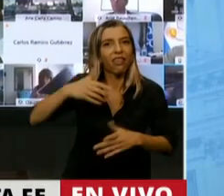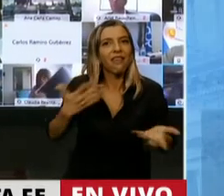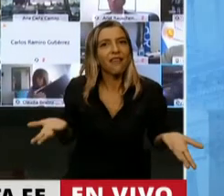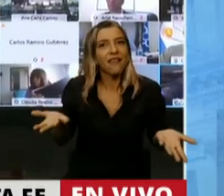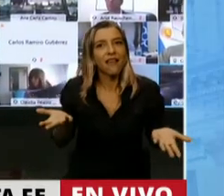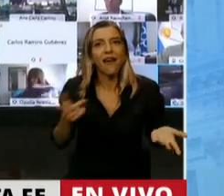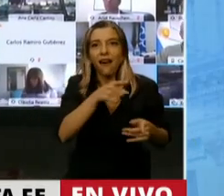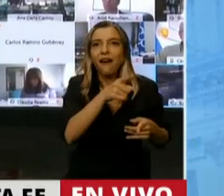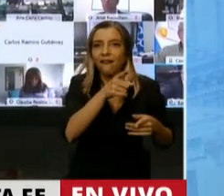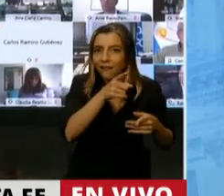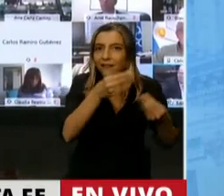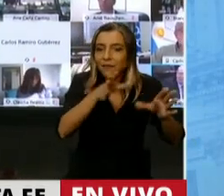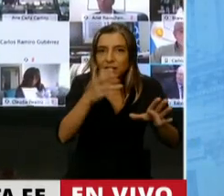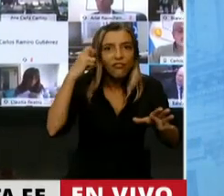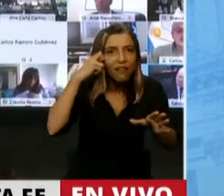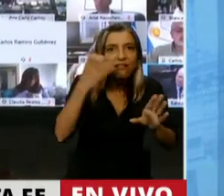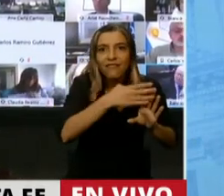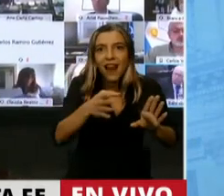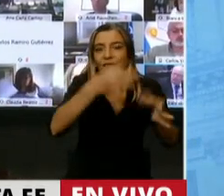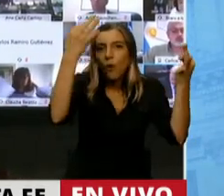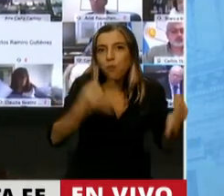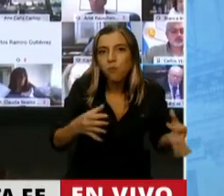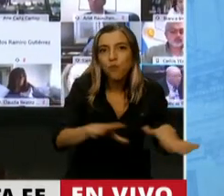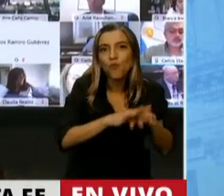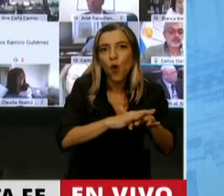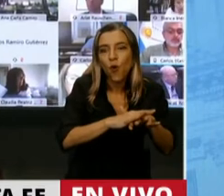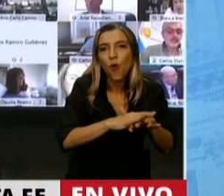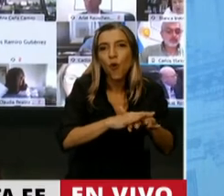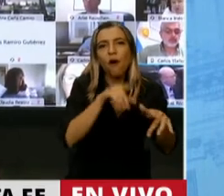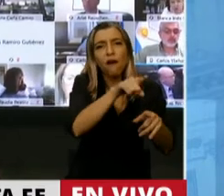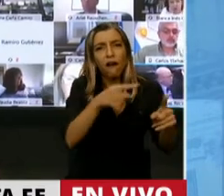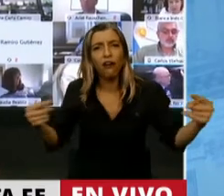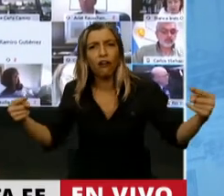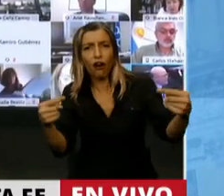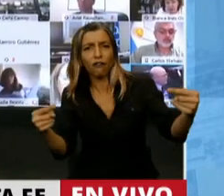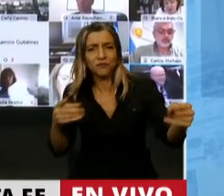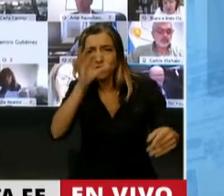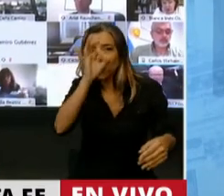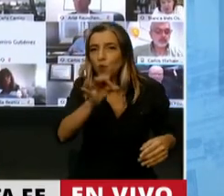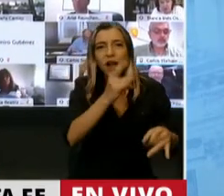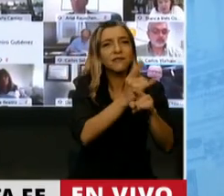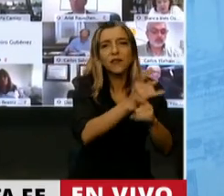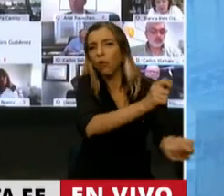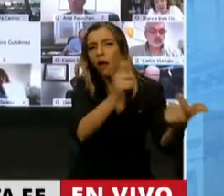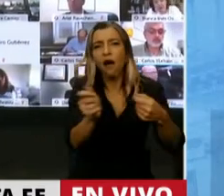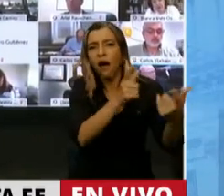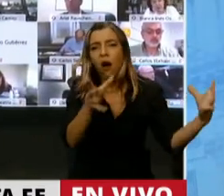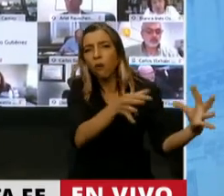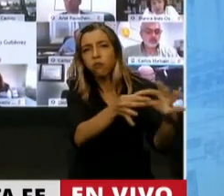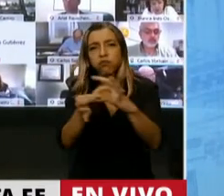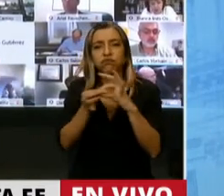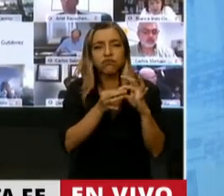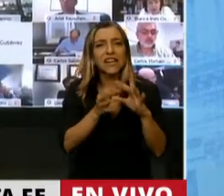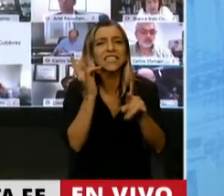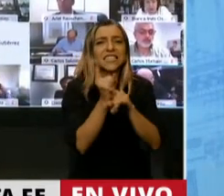de las mayorías populares. Nunca contra el pueblo. Él decía que tenía que competir en la Unión Cívica Radical siempre